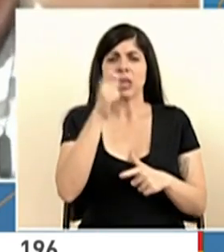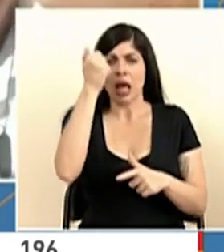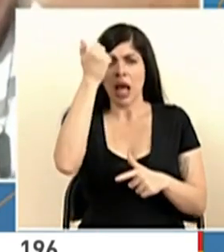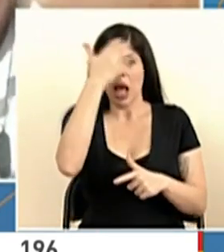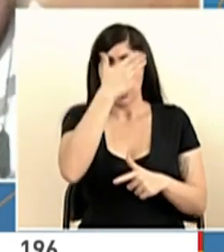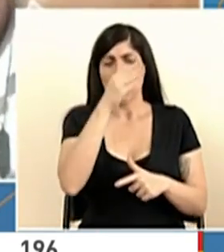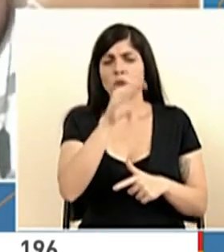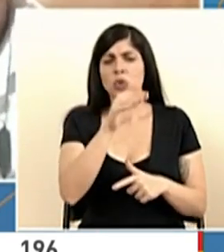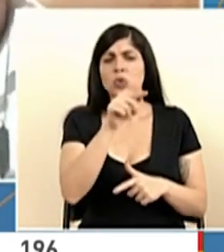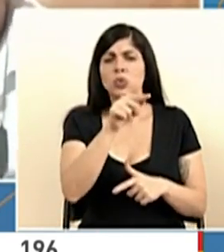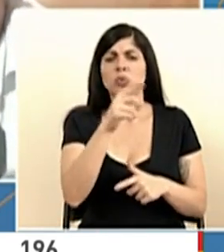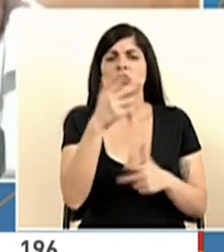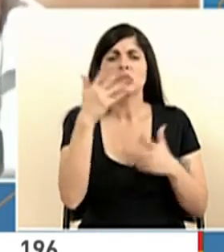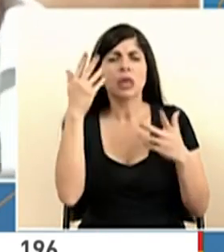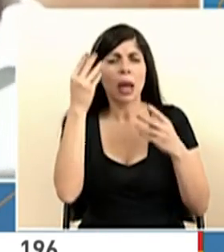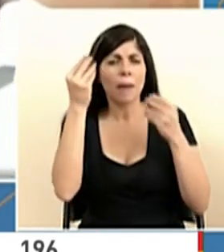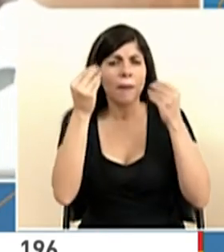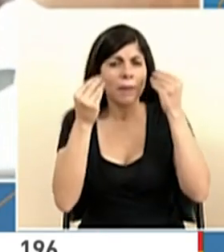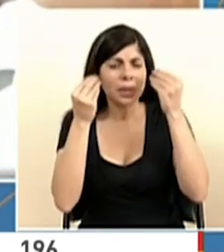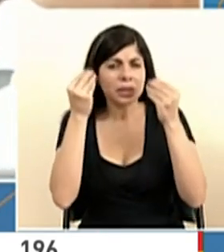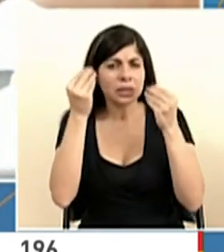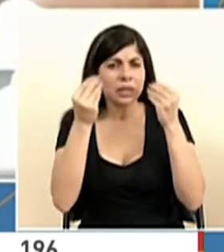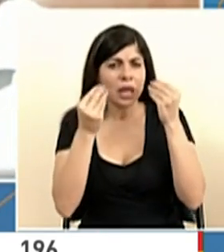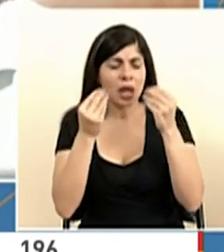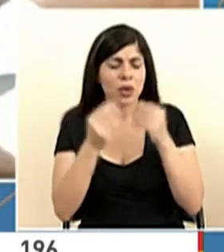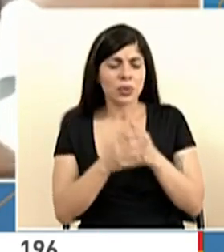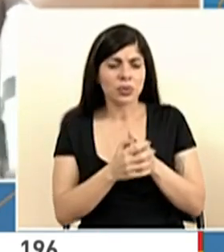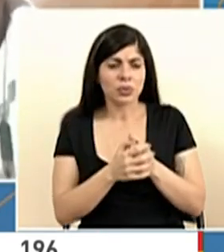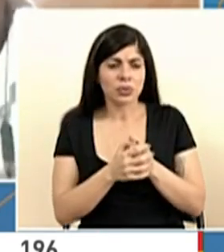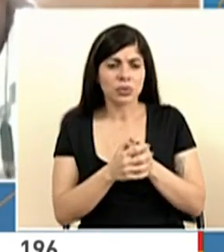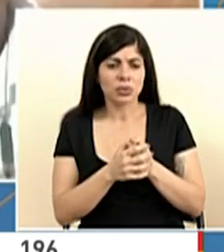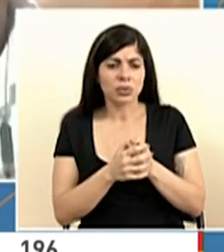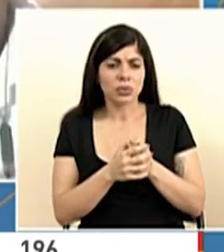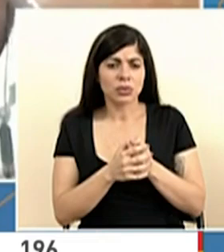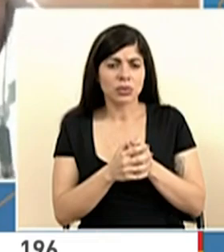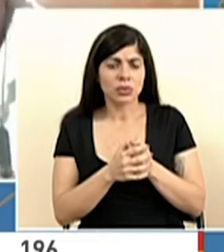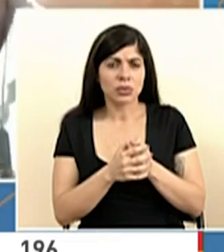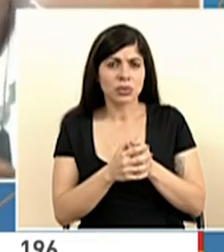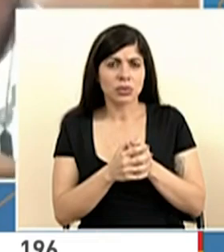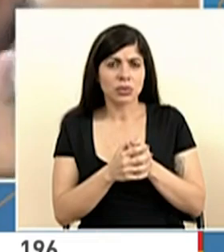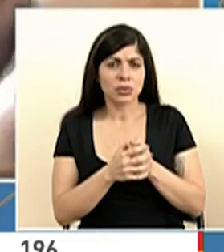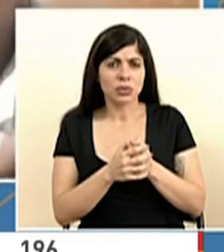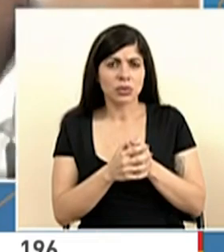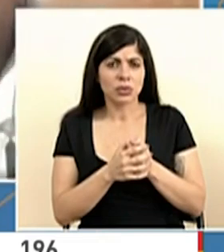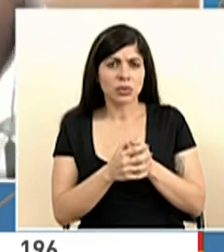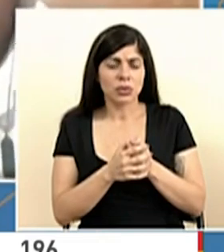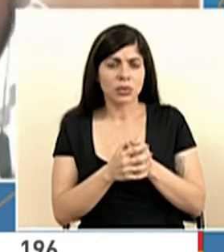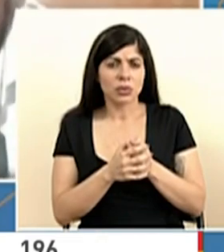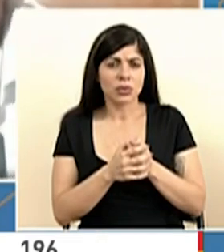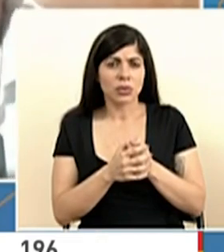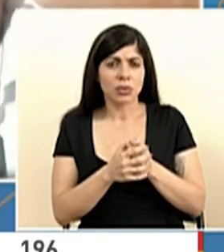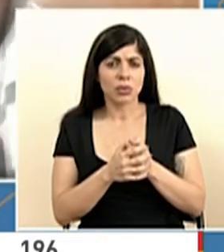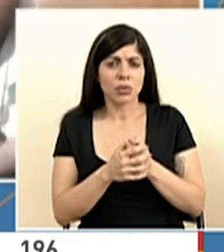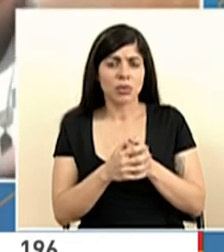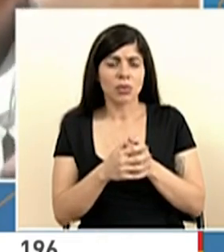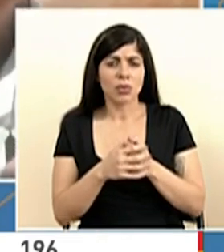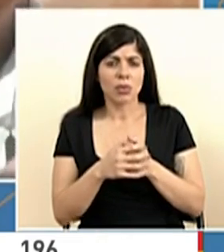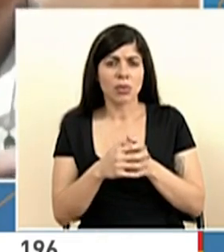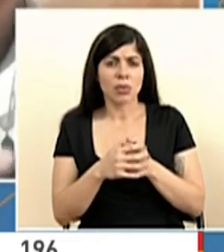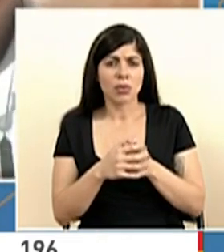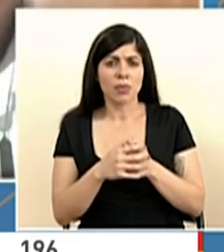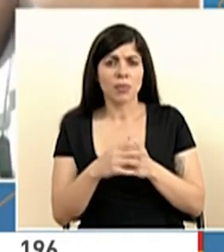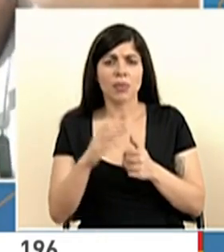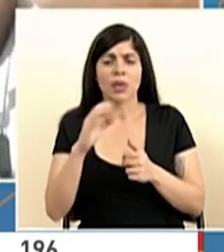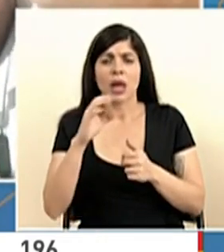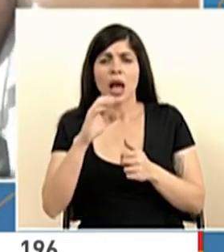Alvaro, de poder invertirle un dinero para que la Caja pueda continuar o que